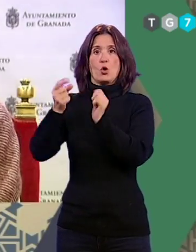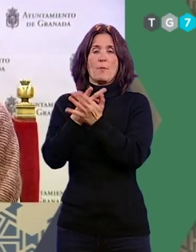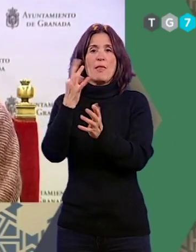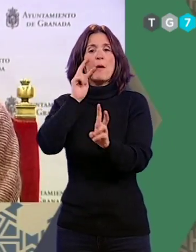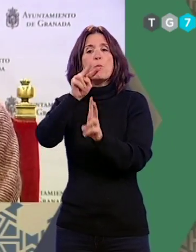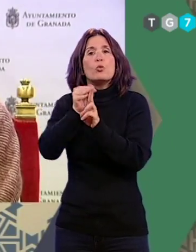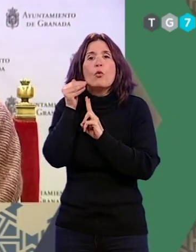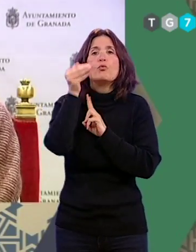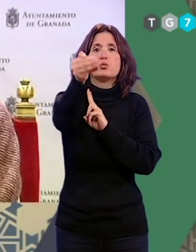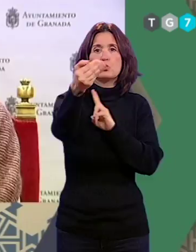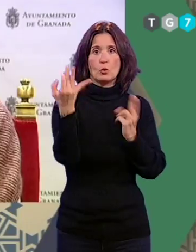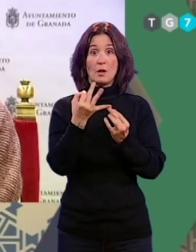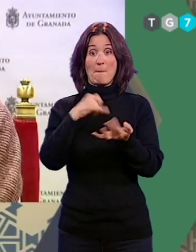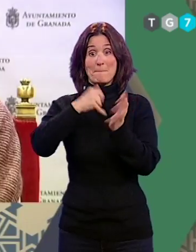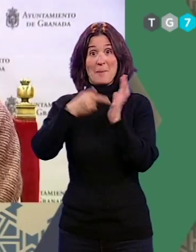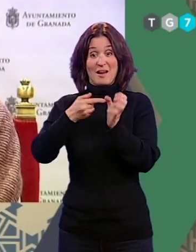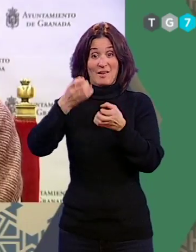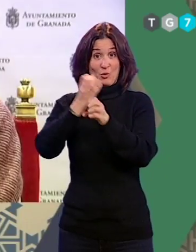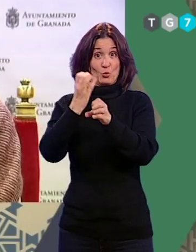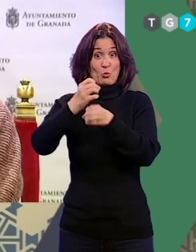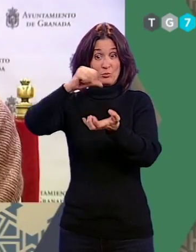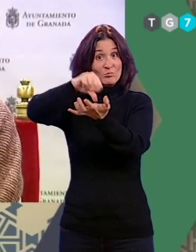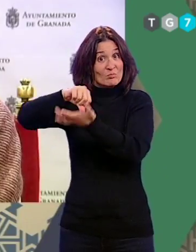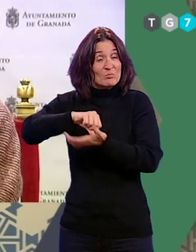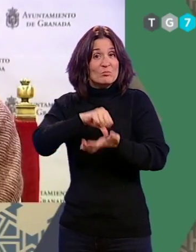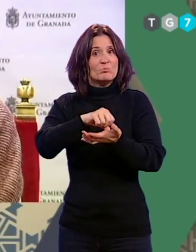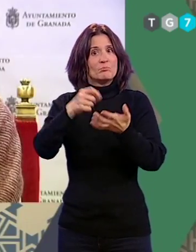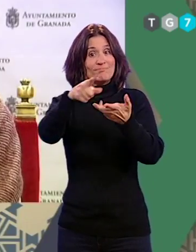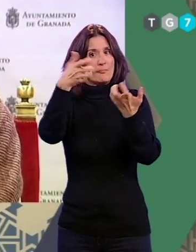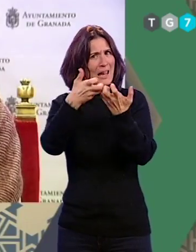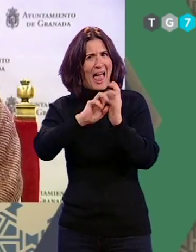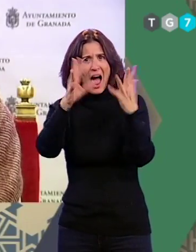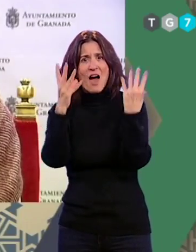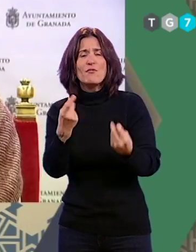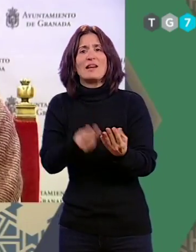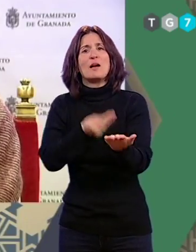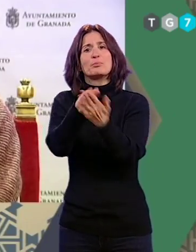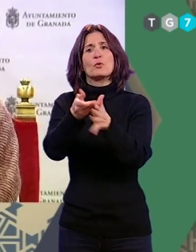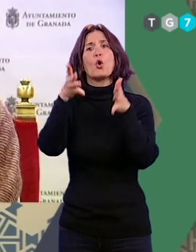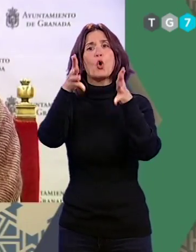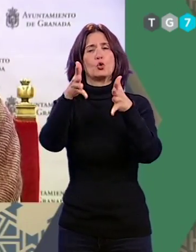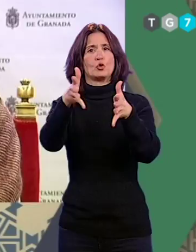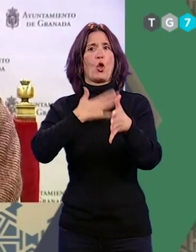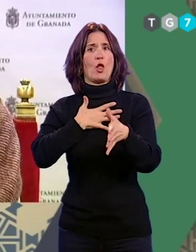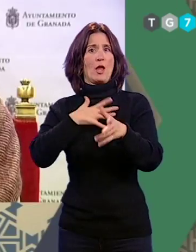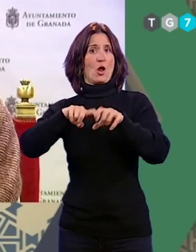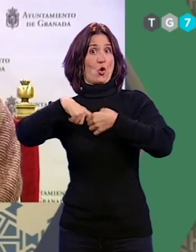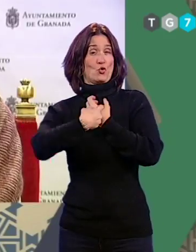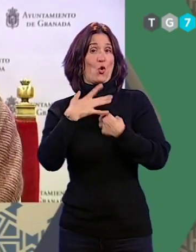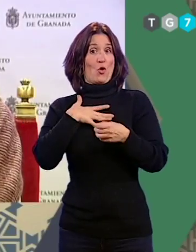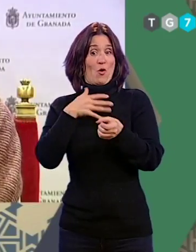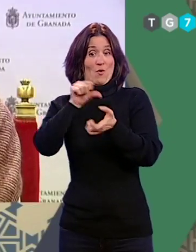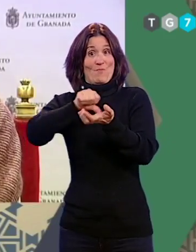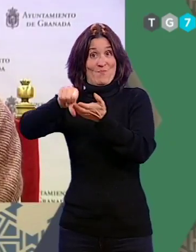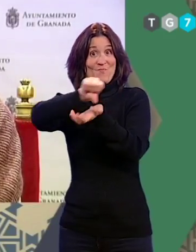futuro. El plan metropolitano de transporte está redactado a falta de presentarse en el Consejo del Consorcio Metropolitano